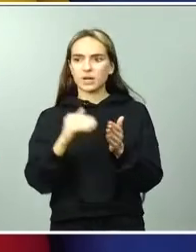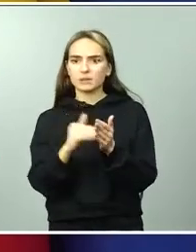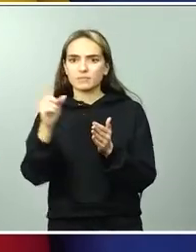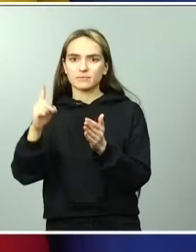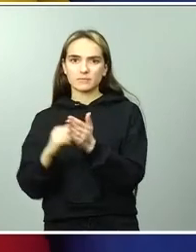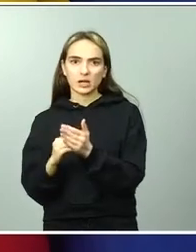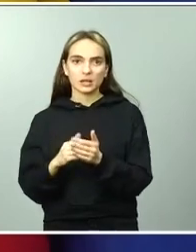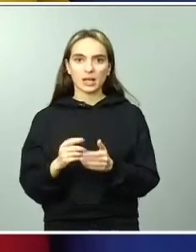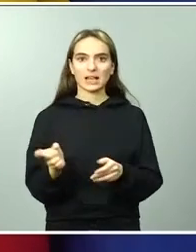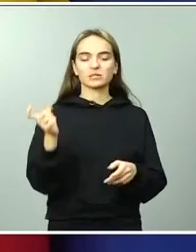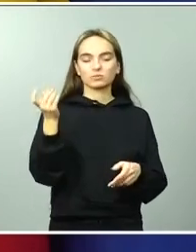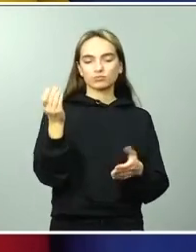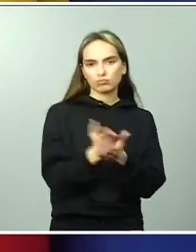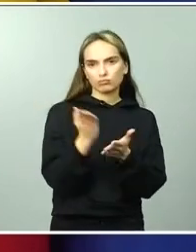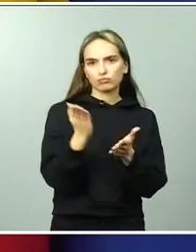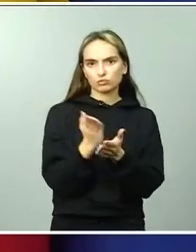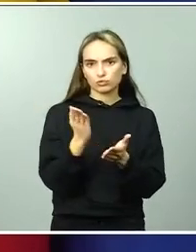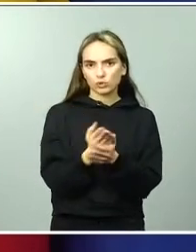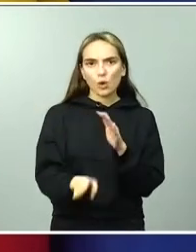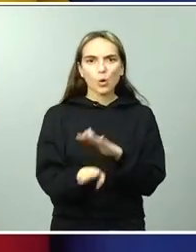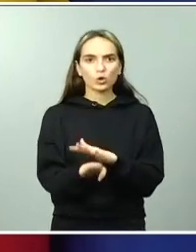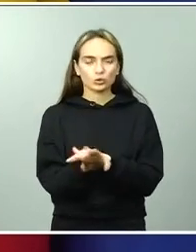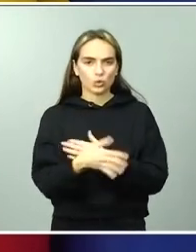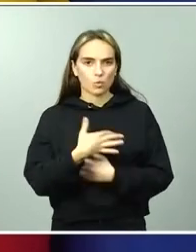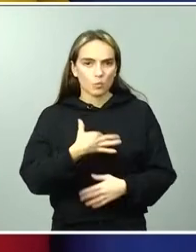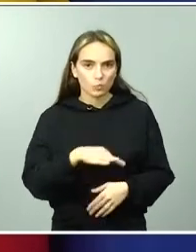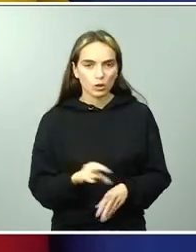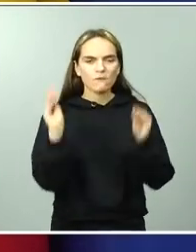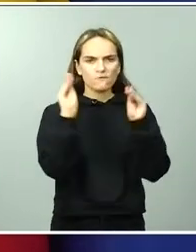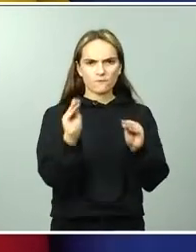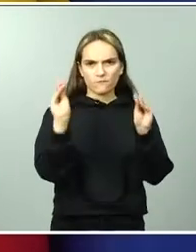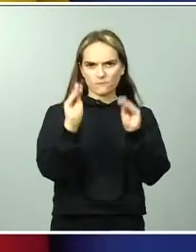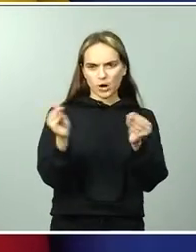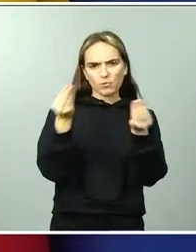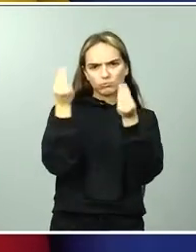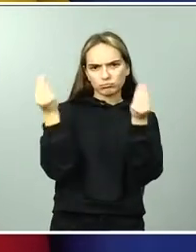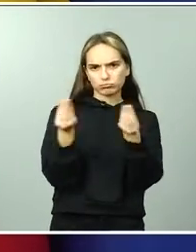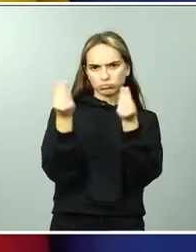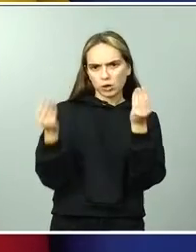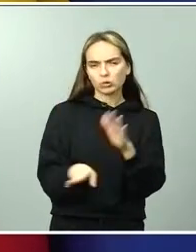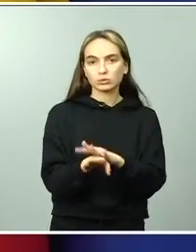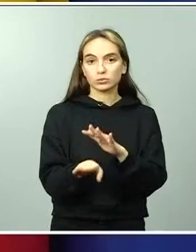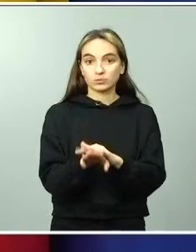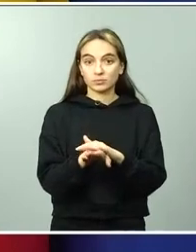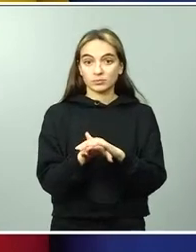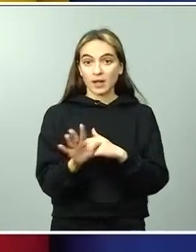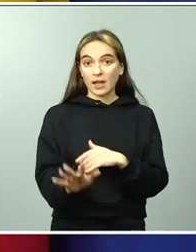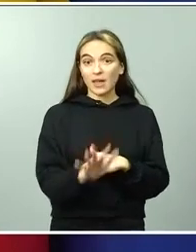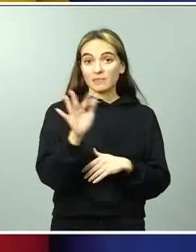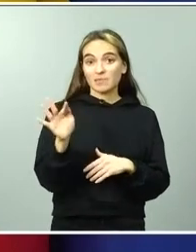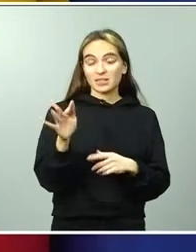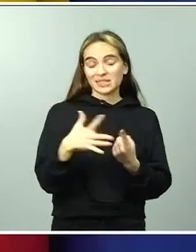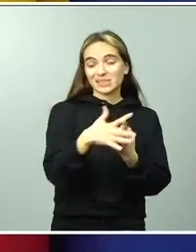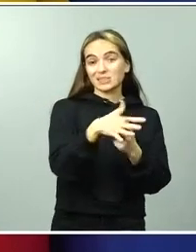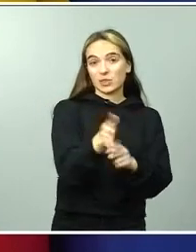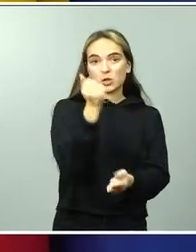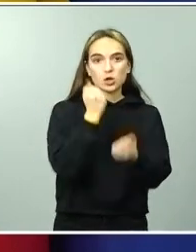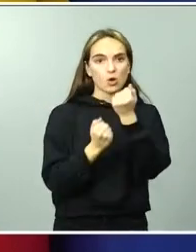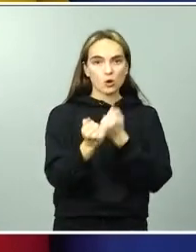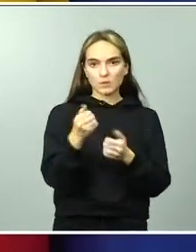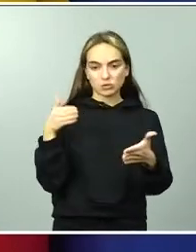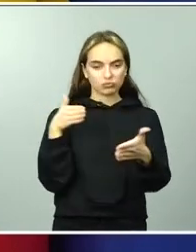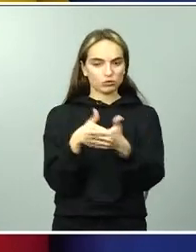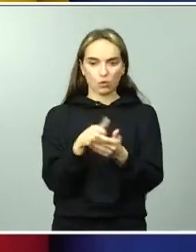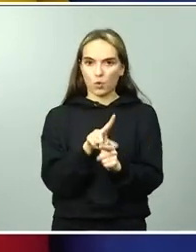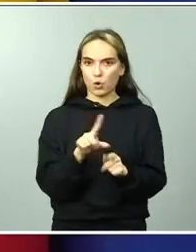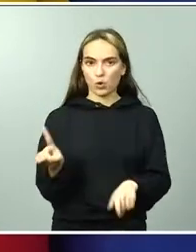formar y, sobre todo, que sus condiciones socioeconómicas no sean un obstáculo para ello. Estamos hablando de que más de un